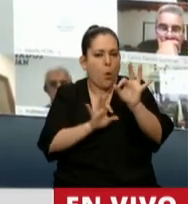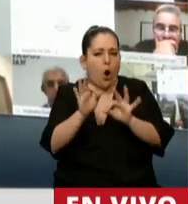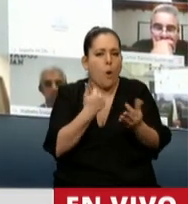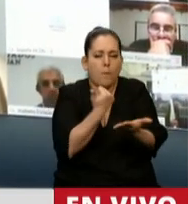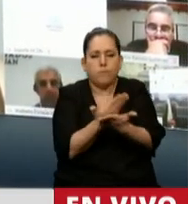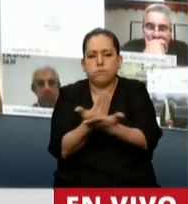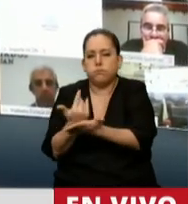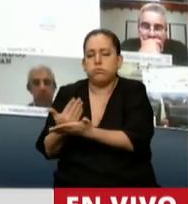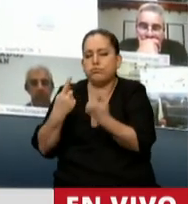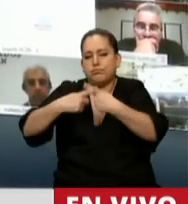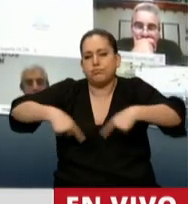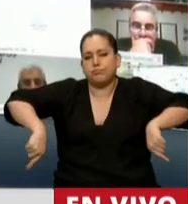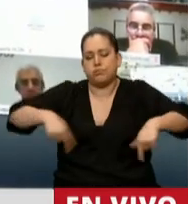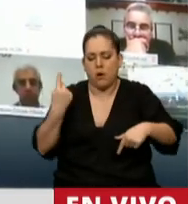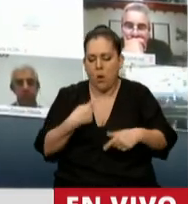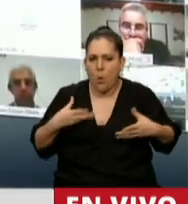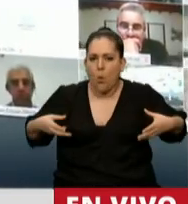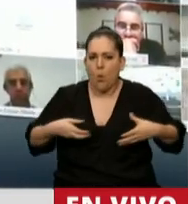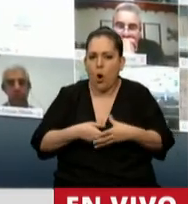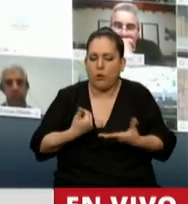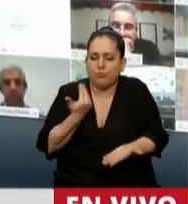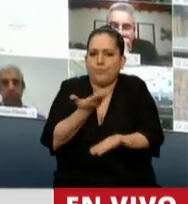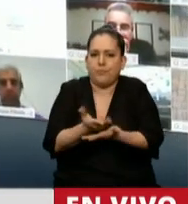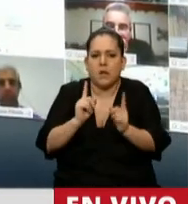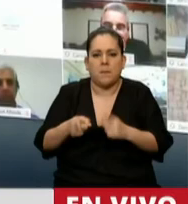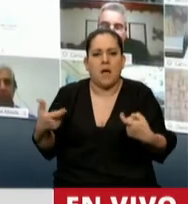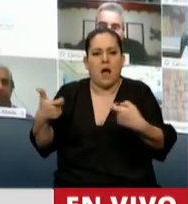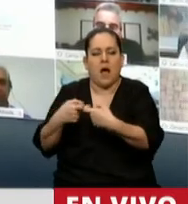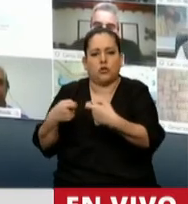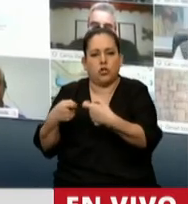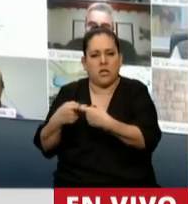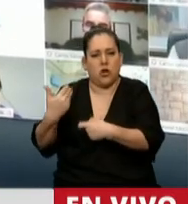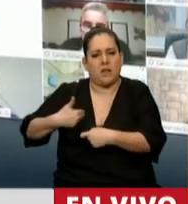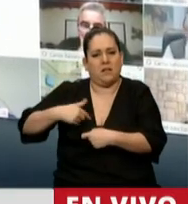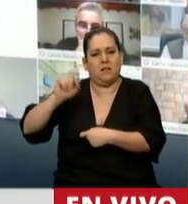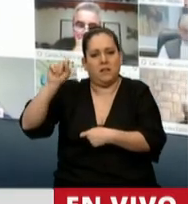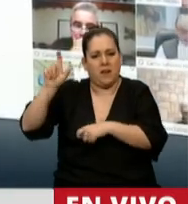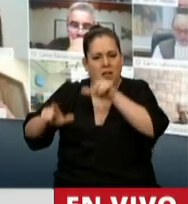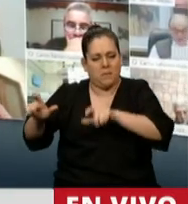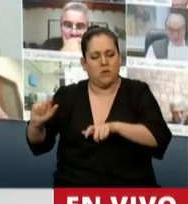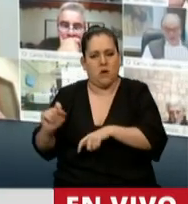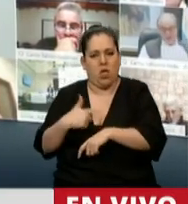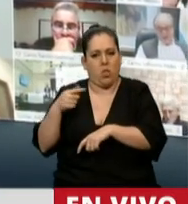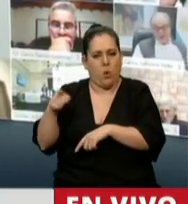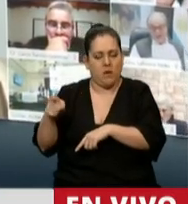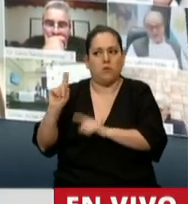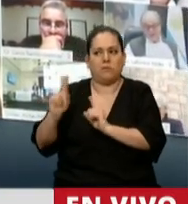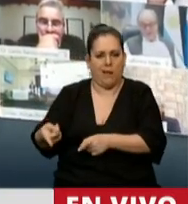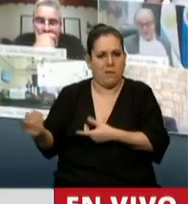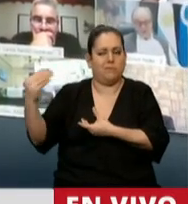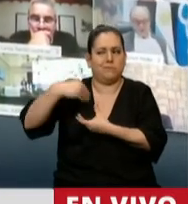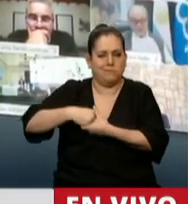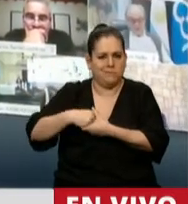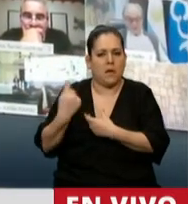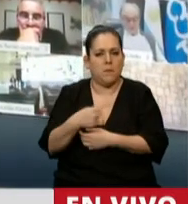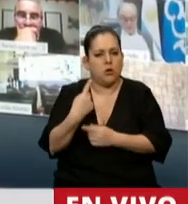de parte de nuestro bloque y un invalegable esfuerzo de la Asociación Argentina de Contribuyentes. Necesitamos todavía